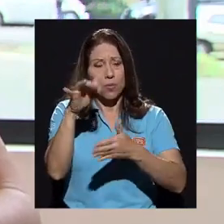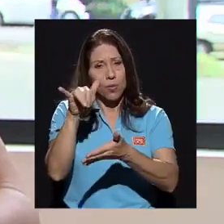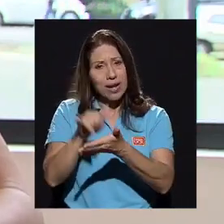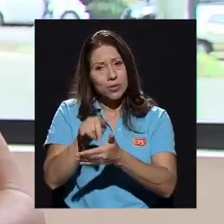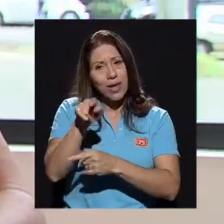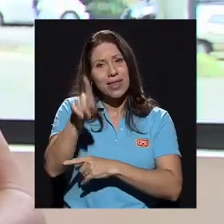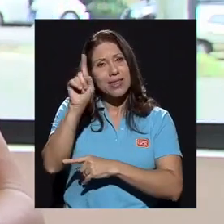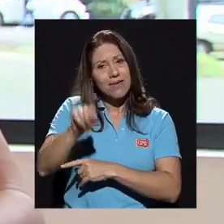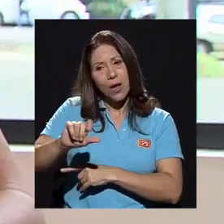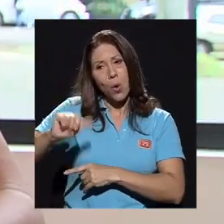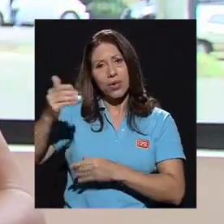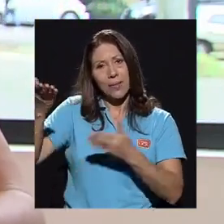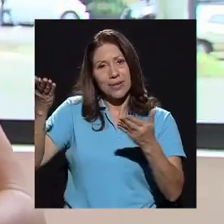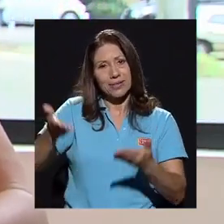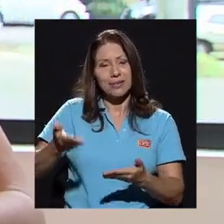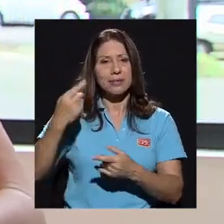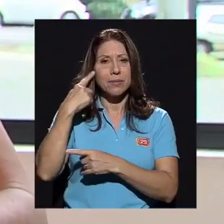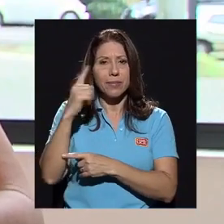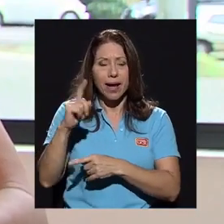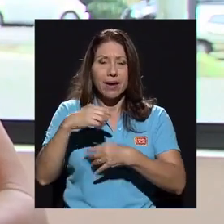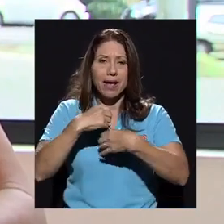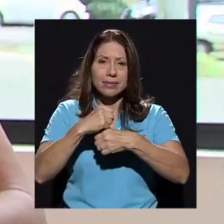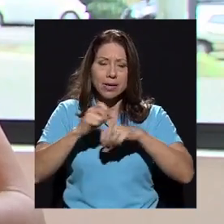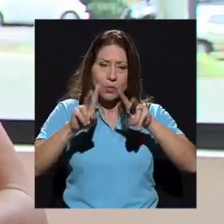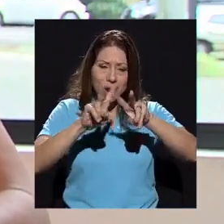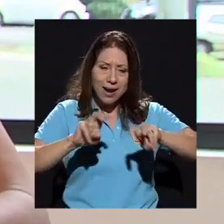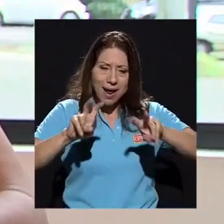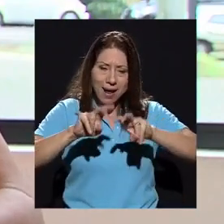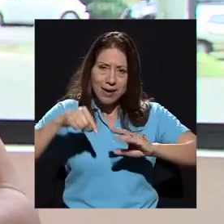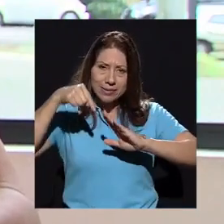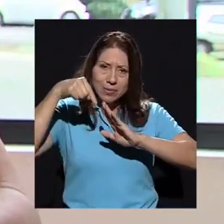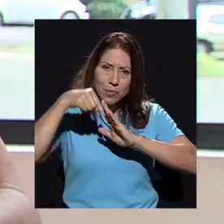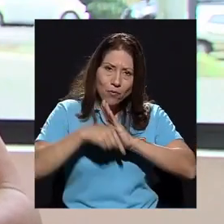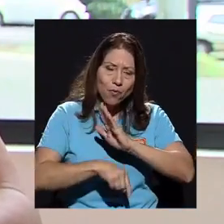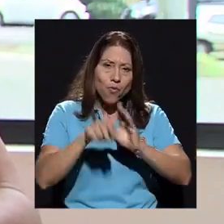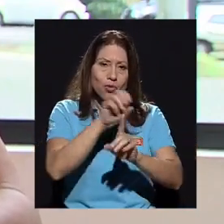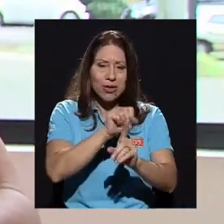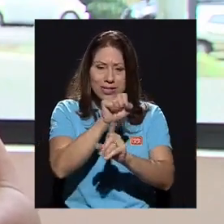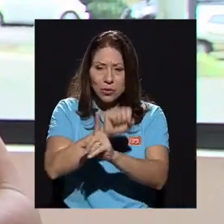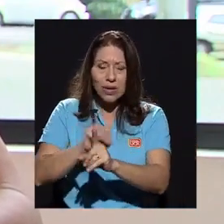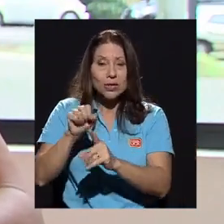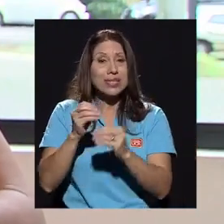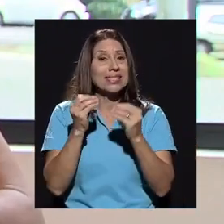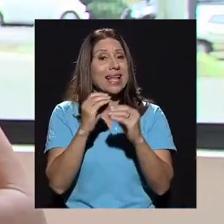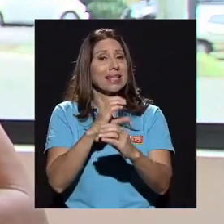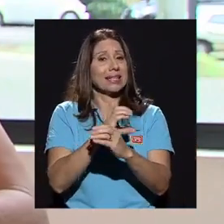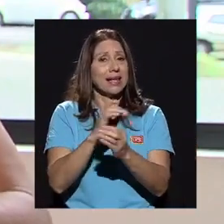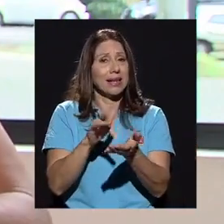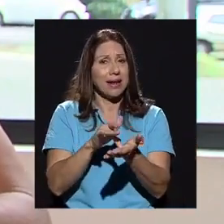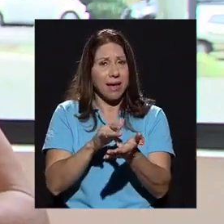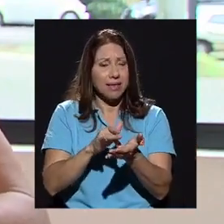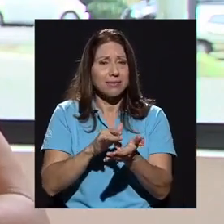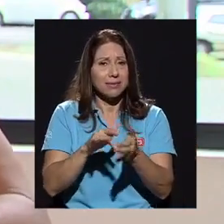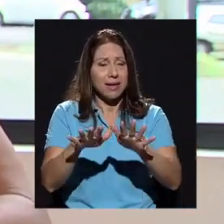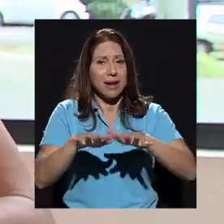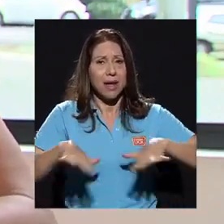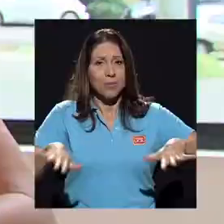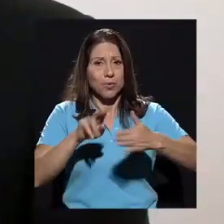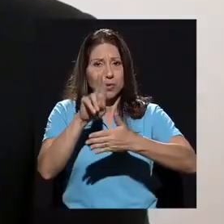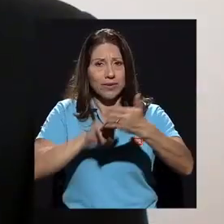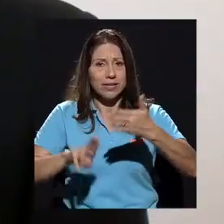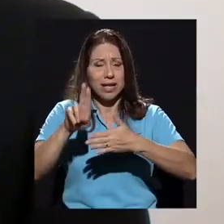otra presencia, ¿verdad? Para hacer un análisis profundo de estas situaciones que son tan delicadas en el ámbito